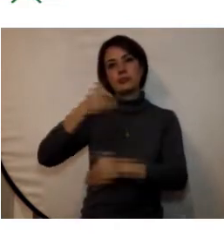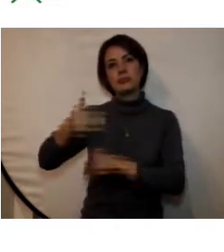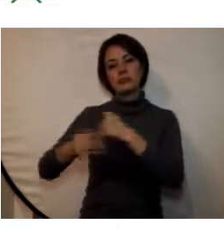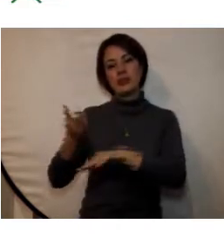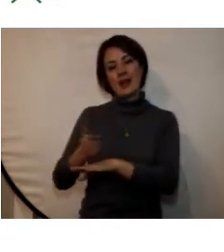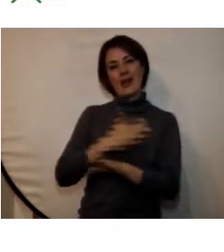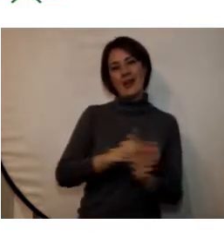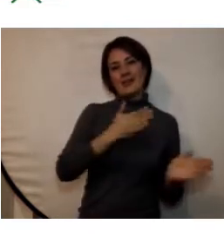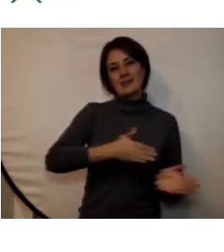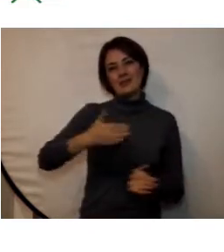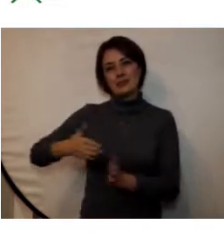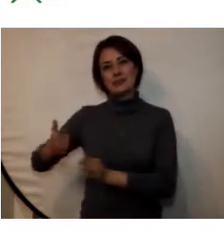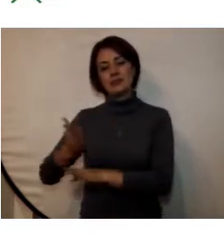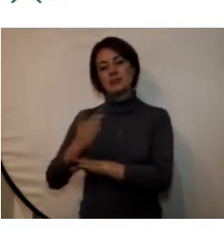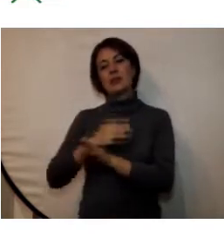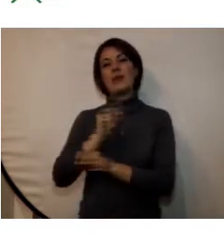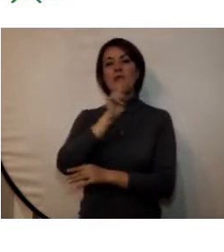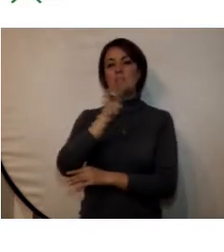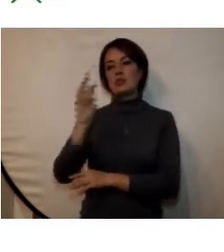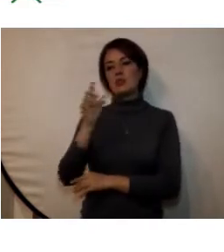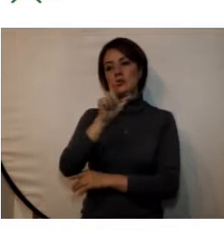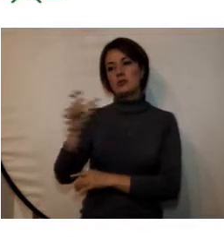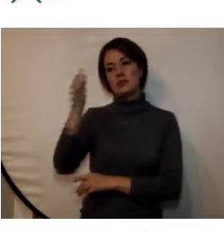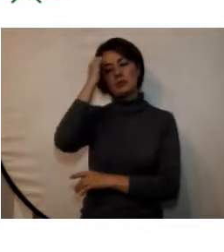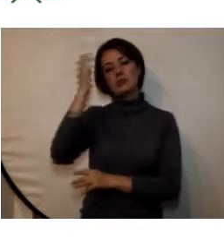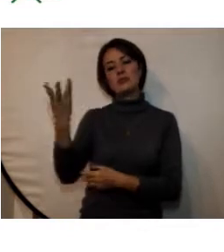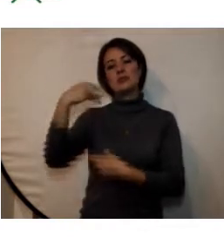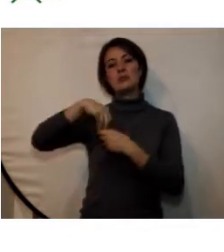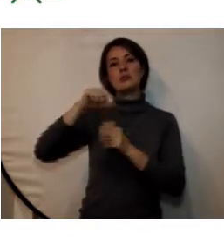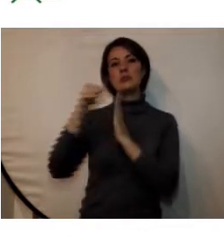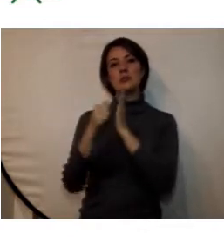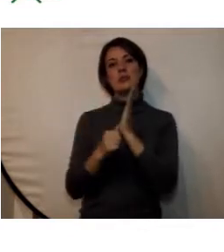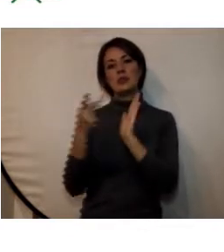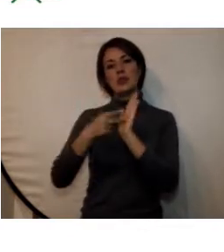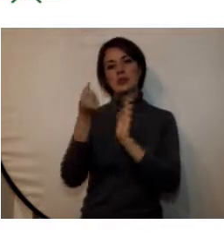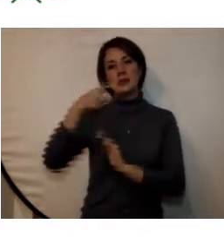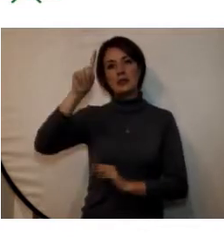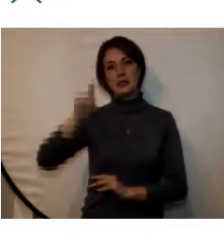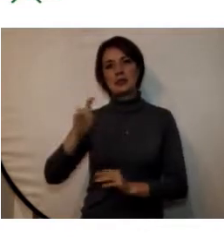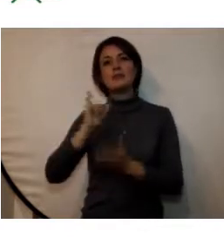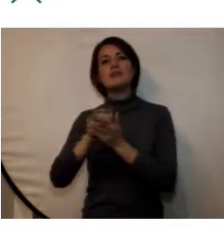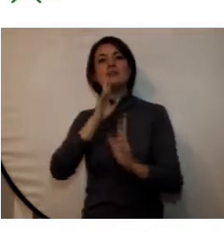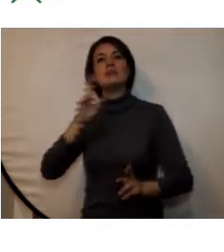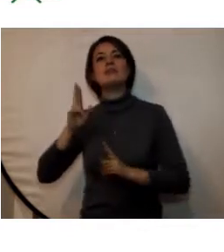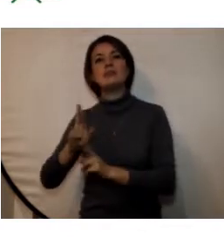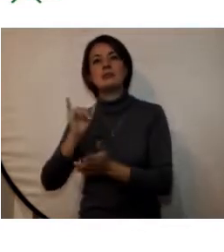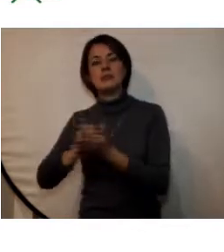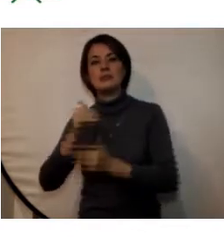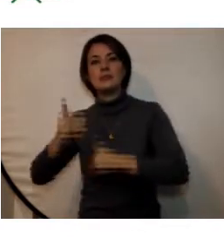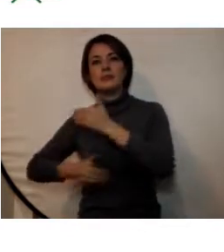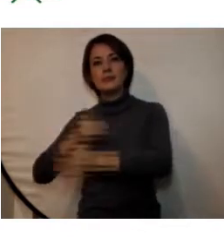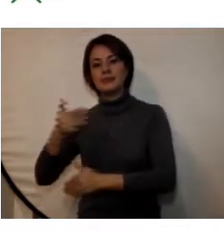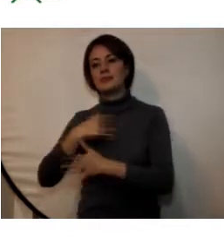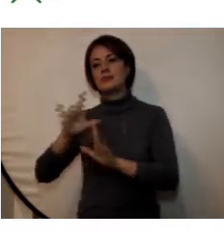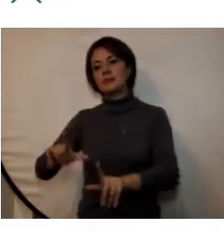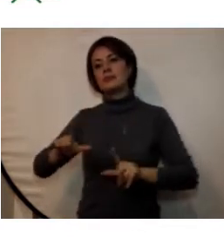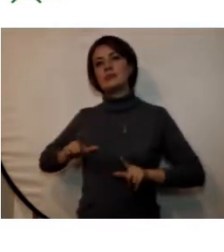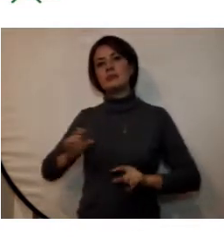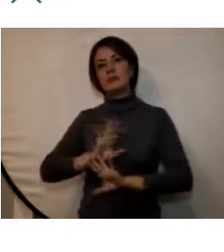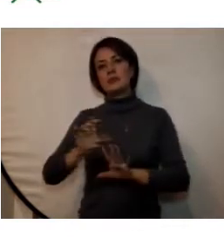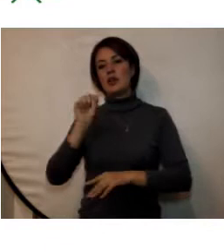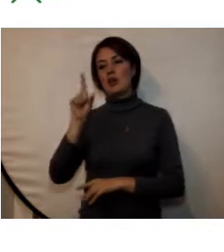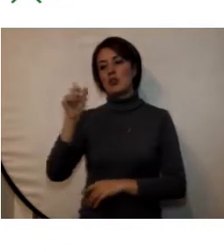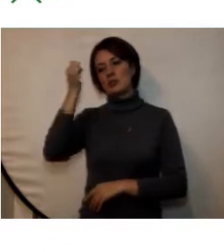periodos anteriores un total de 28 docentes hicieron parte de este programa en el año 2016 como resultado de este proceso se graduaron 11